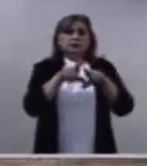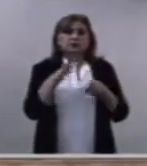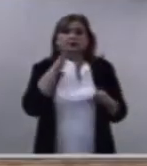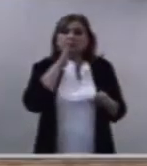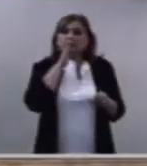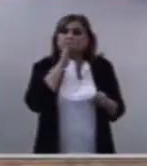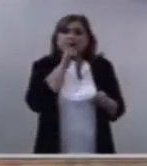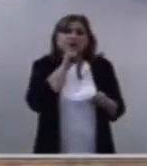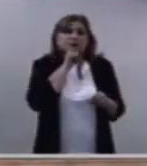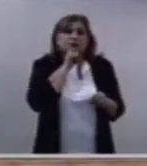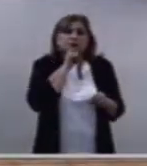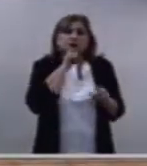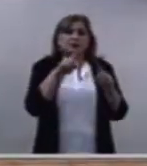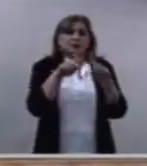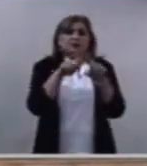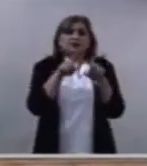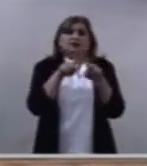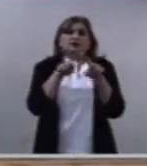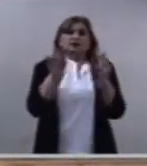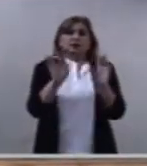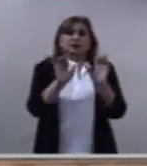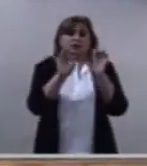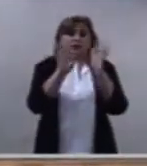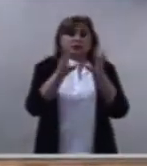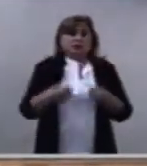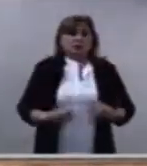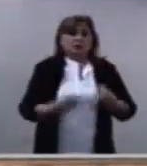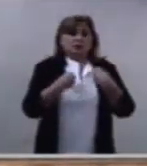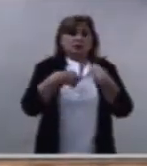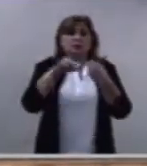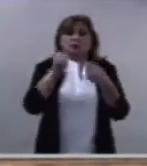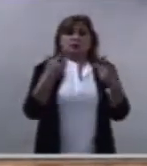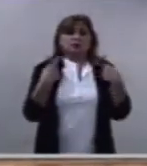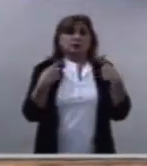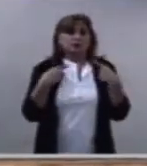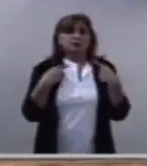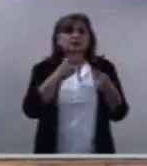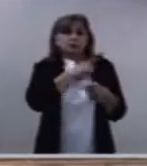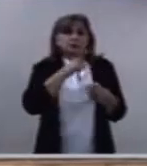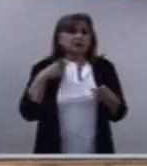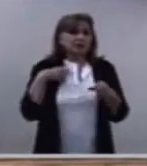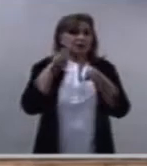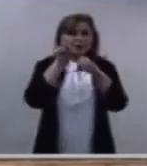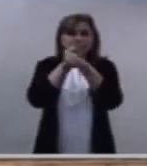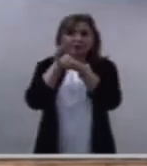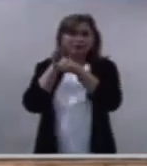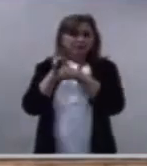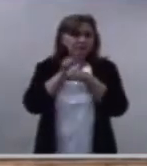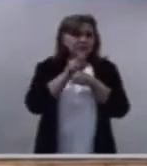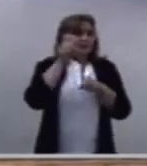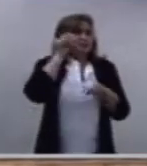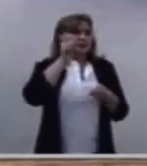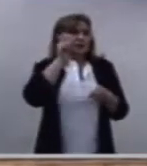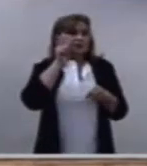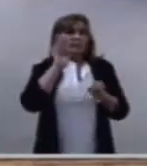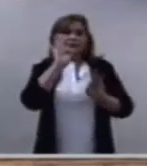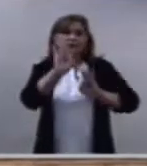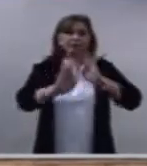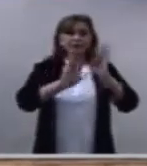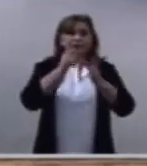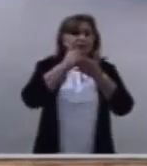ser indiferente a su suerte. ¿Es cierto? Hay personas